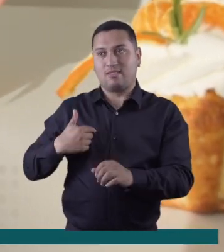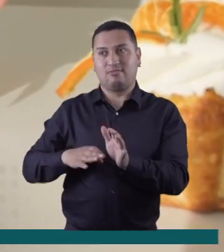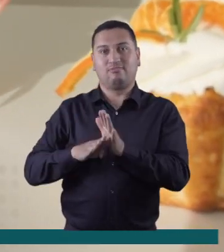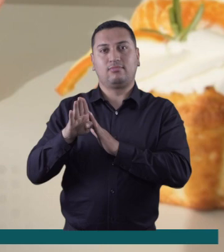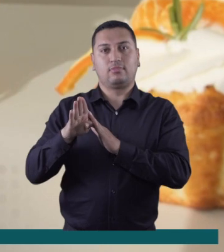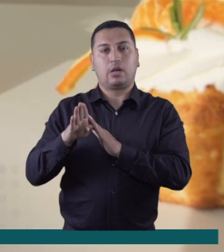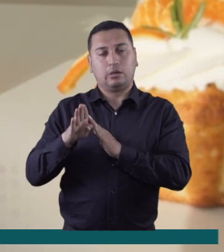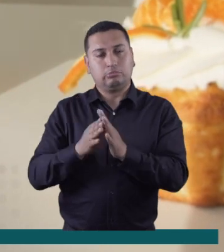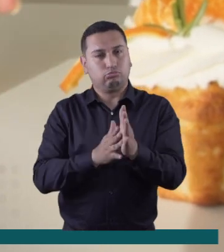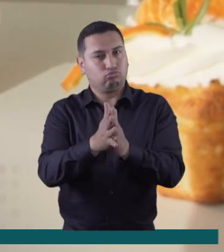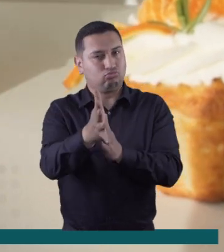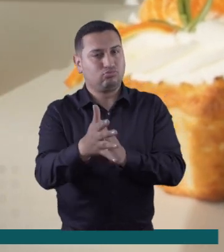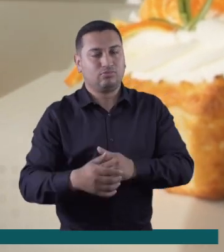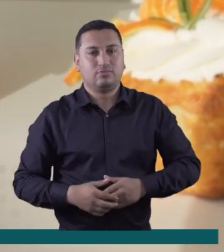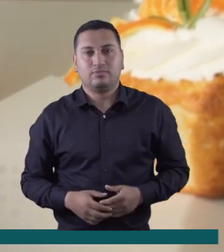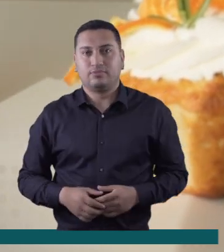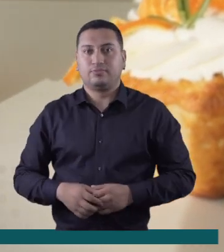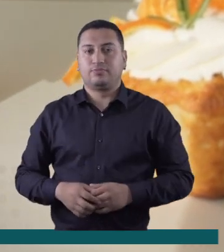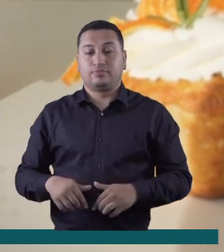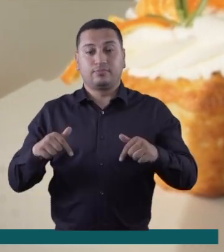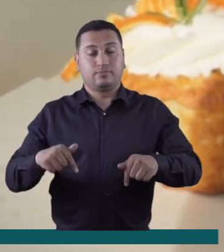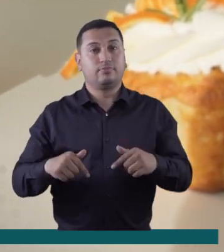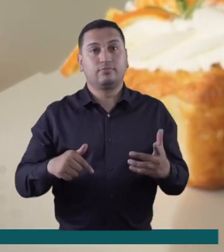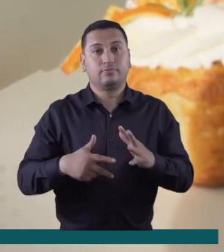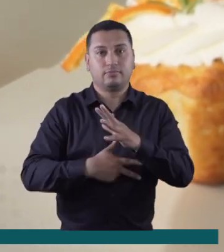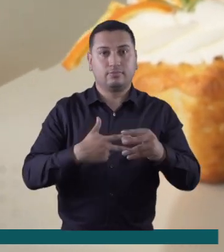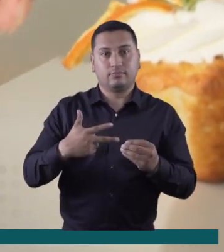clave que puede subir el número de clientes.